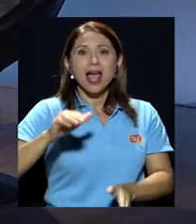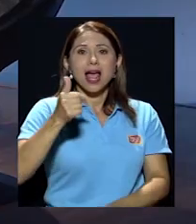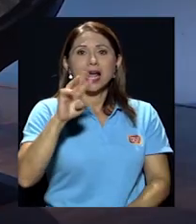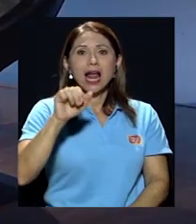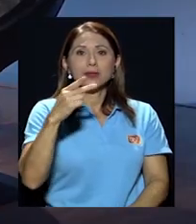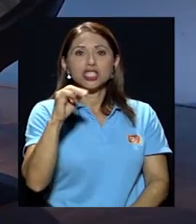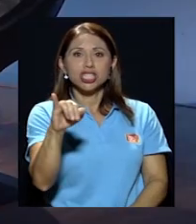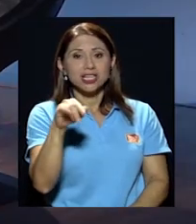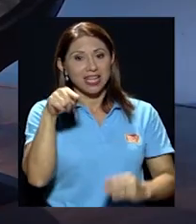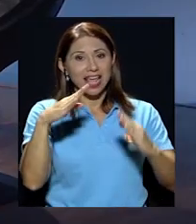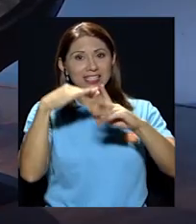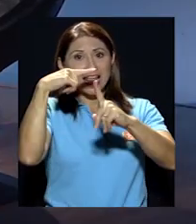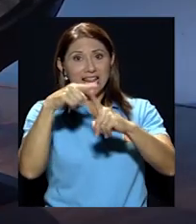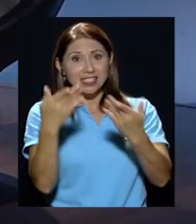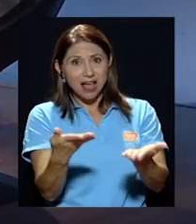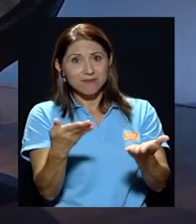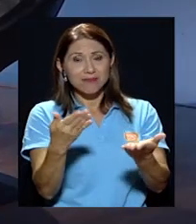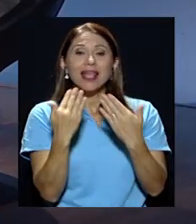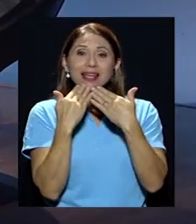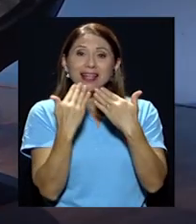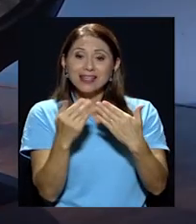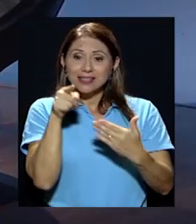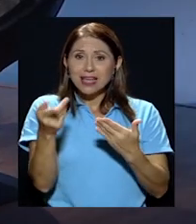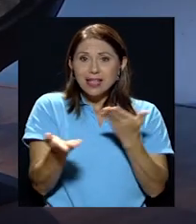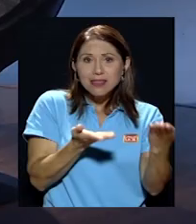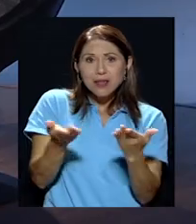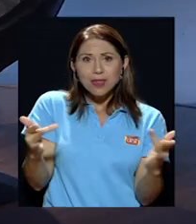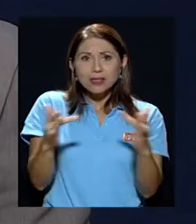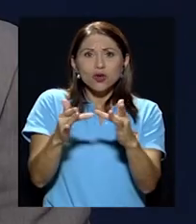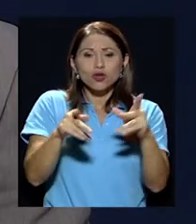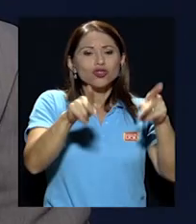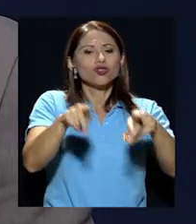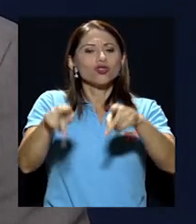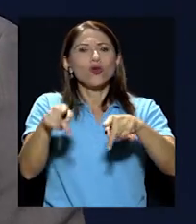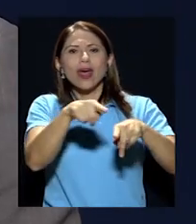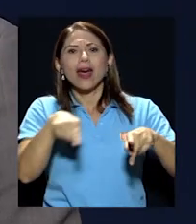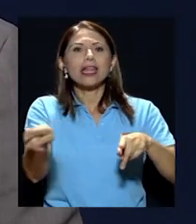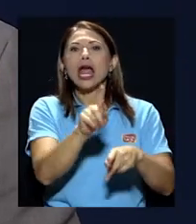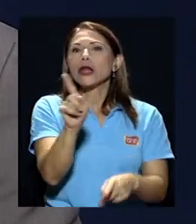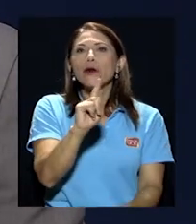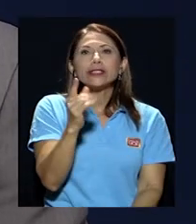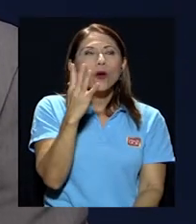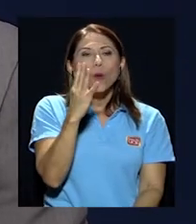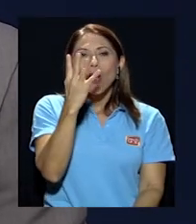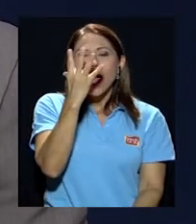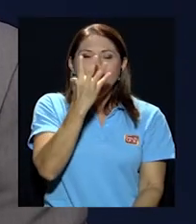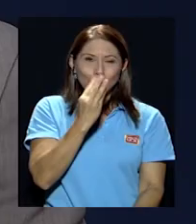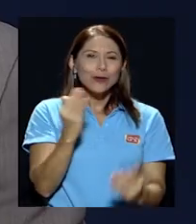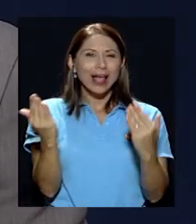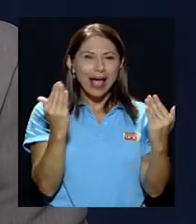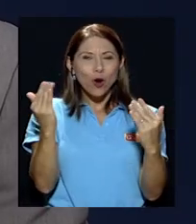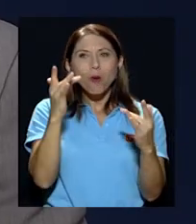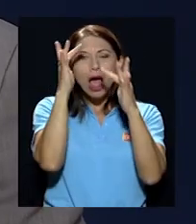la iglesia y es gracias a esa intermediación que la ciudadanía no es una ciudadanía tan adormecida o anestesiada, es una ciudadanía